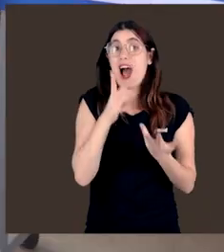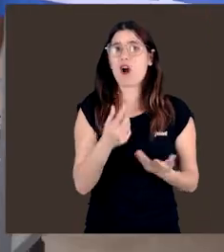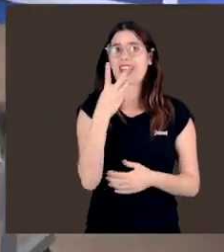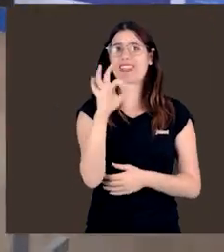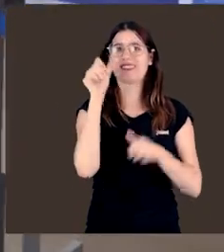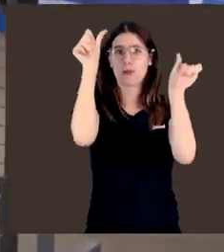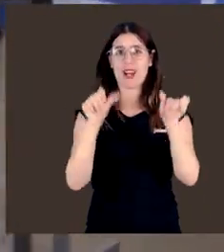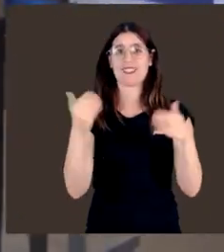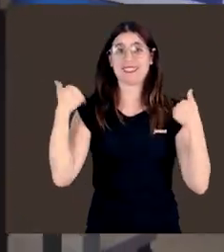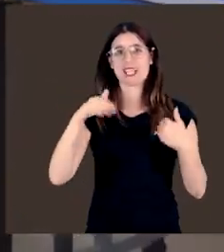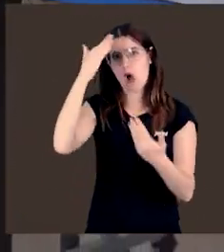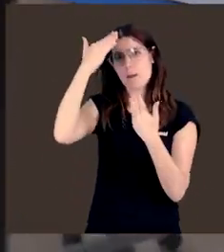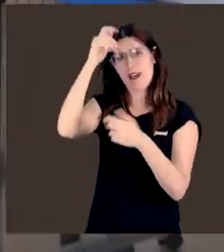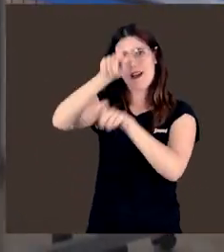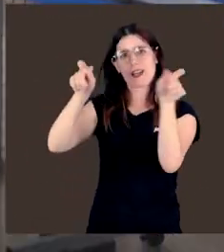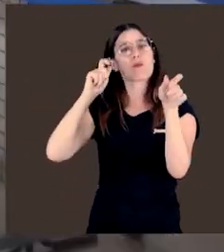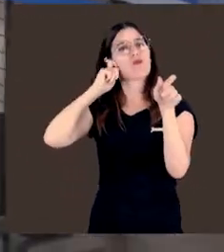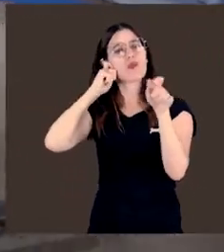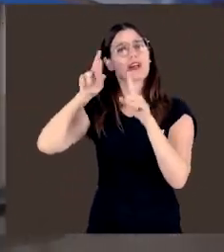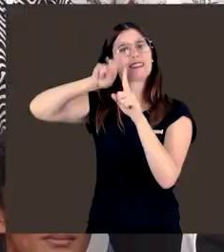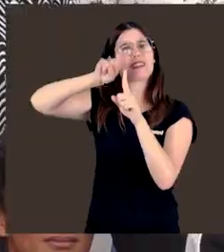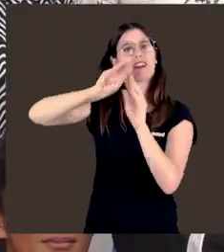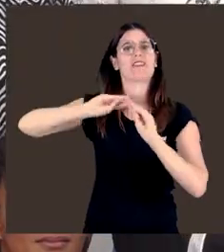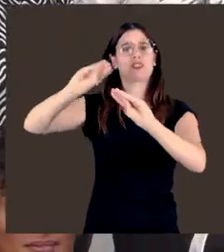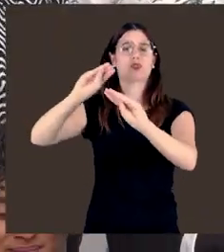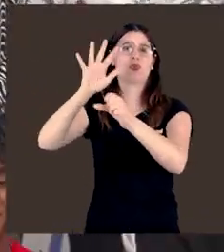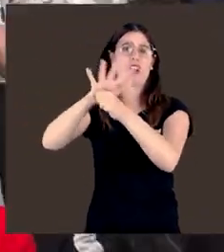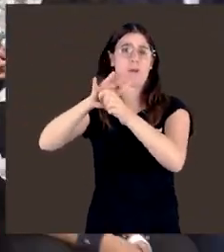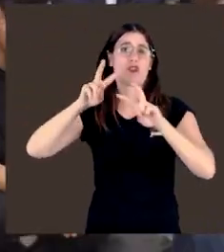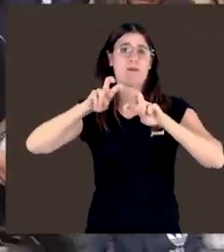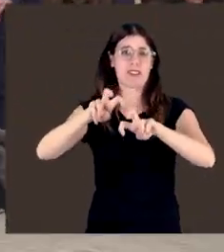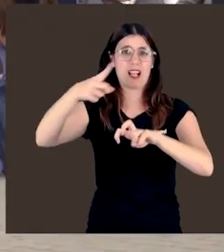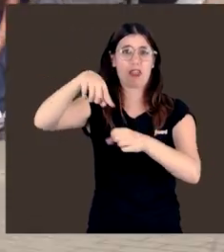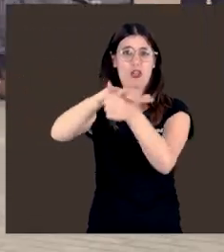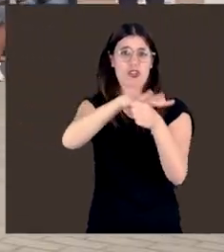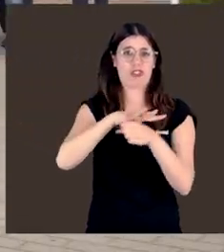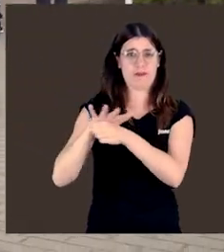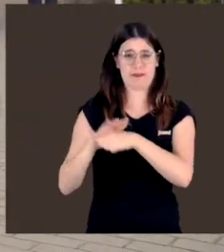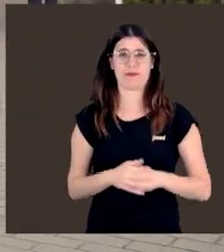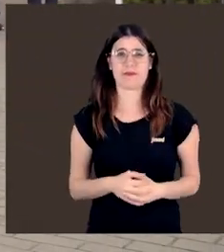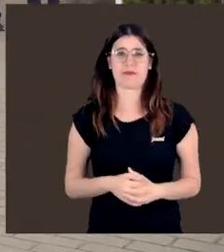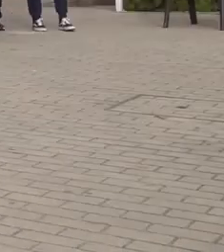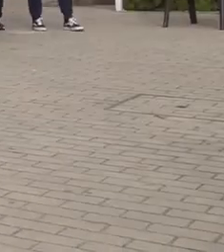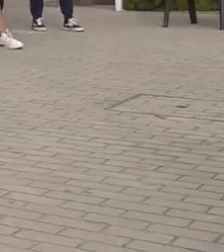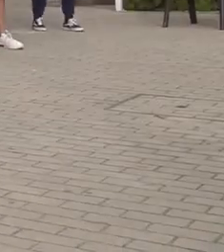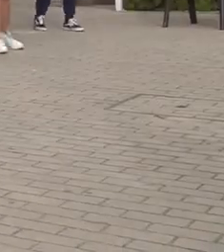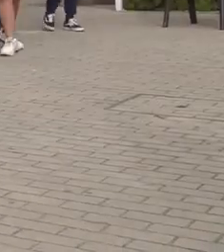suma ya 30 murales en homenaje a destacadas mujeres referentes en sus respectivos campos de investigación. Gracias. Gracias. Gracias. Gracias.